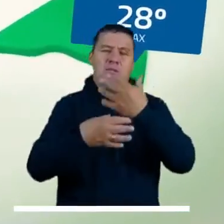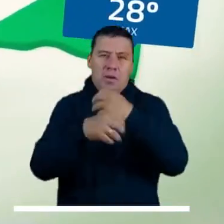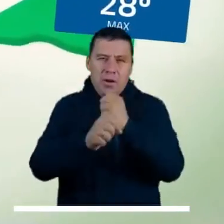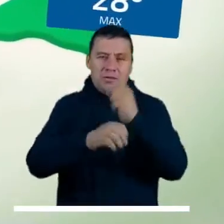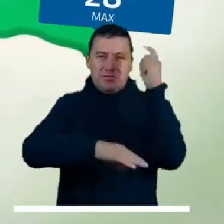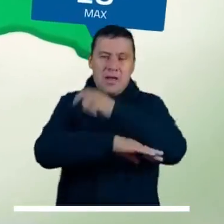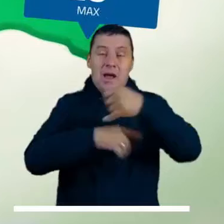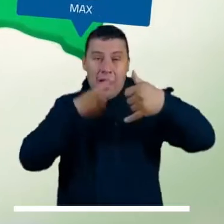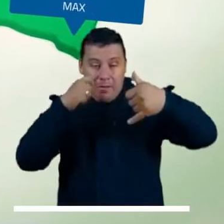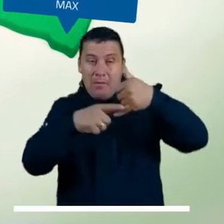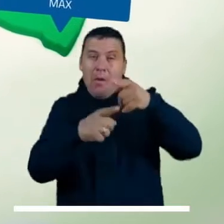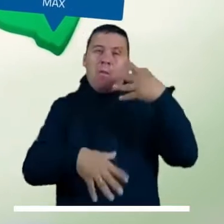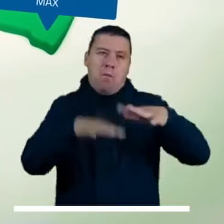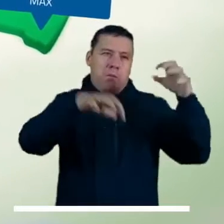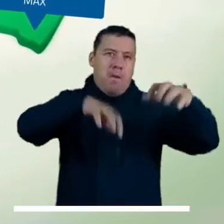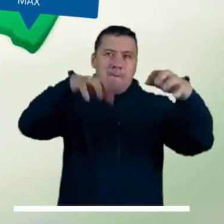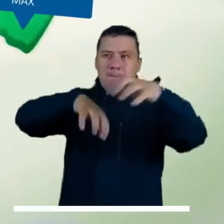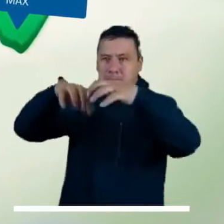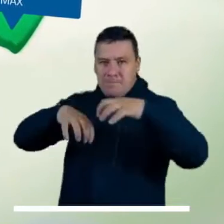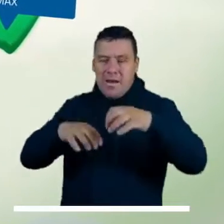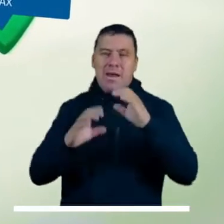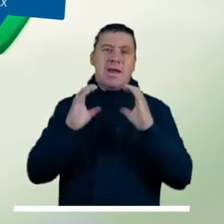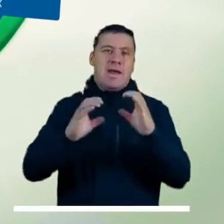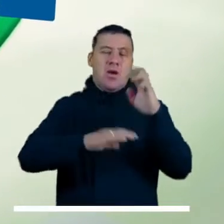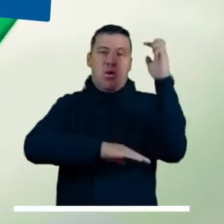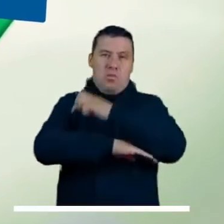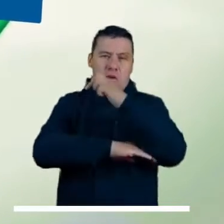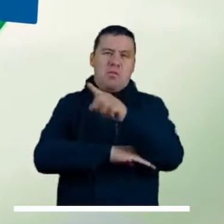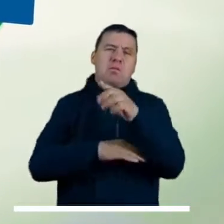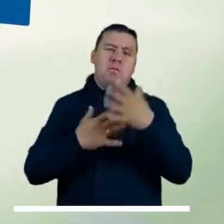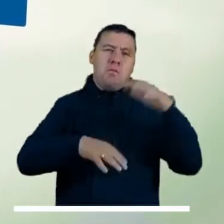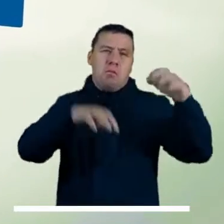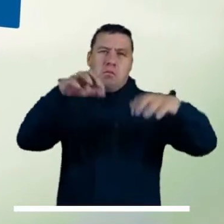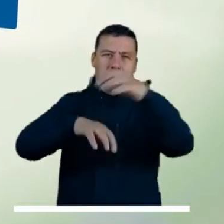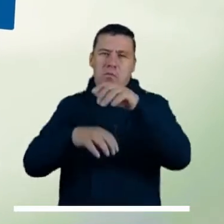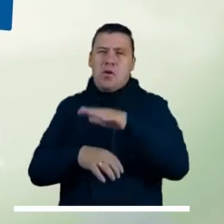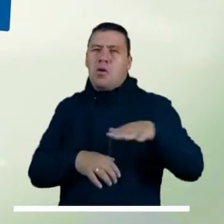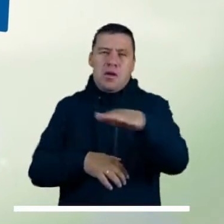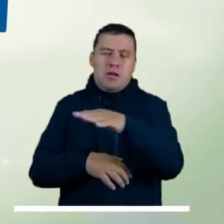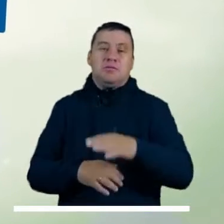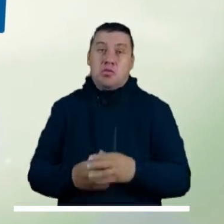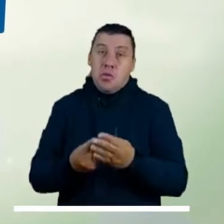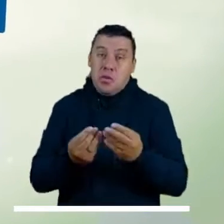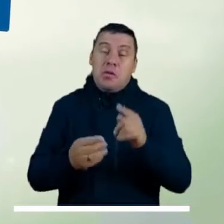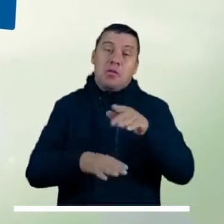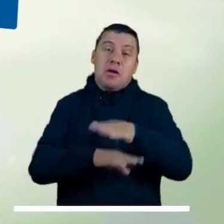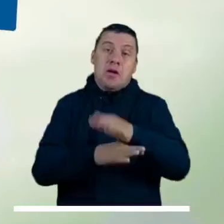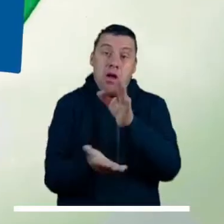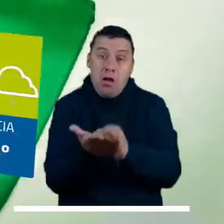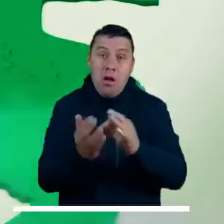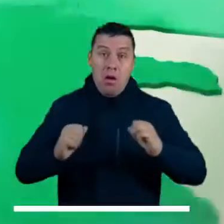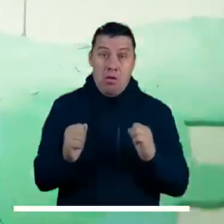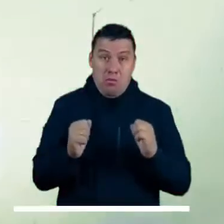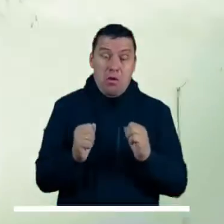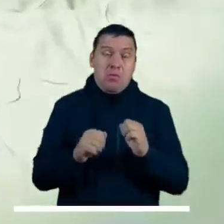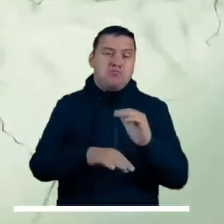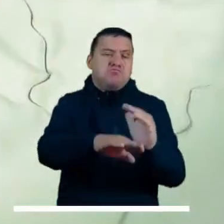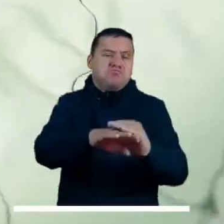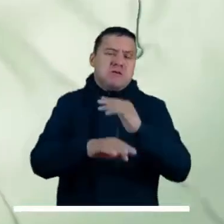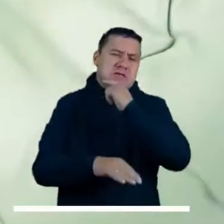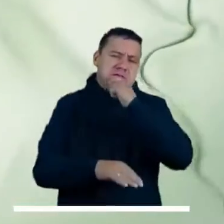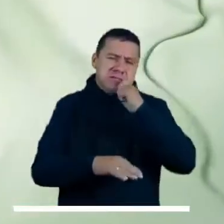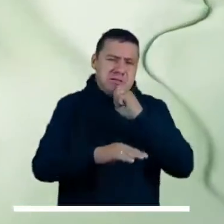Mientras que Guainía, Guaviare, Baupes y Amazonas esperan lluvias sectorizadas, en Caquetá y Putumayo se esperan lluvias locales y suaves.